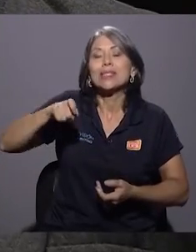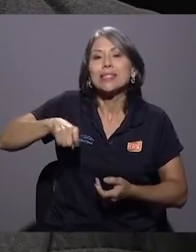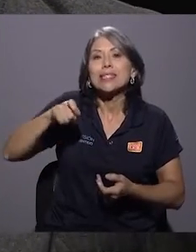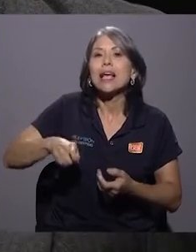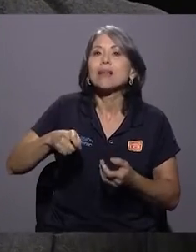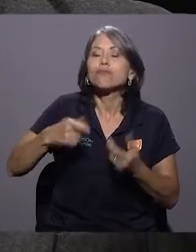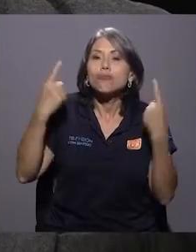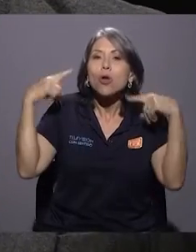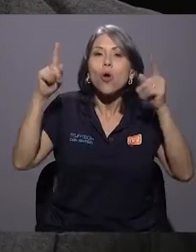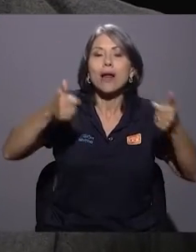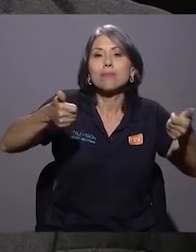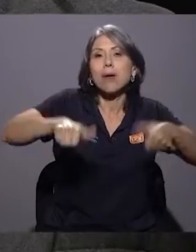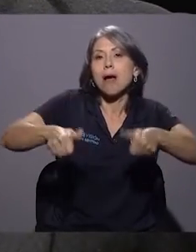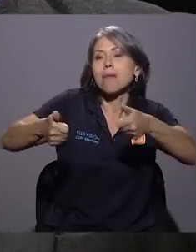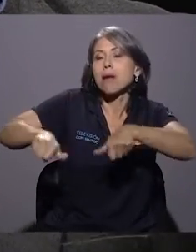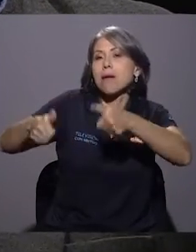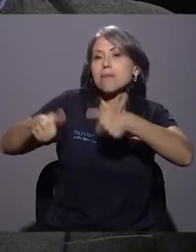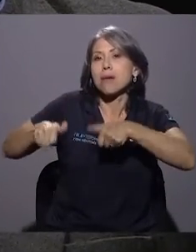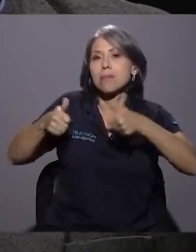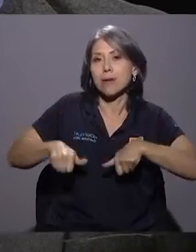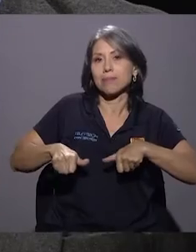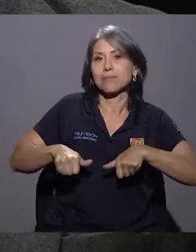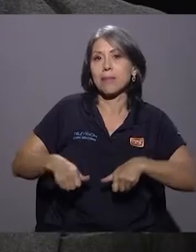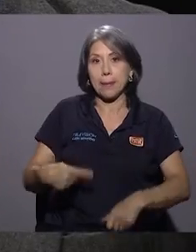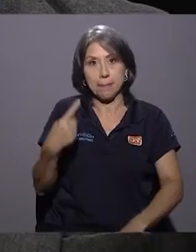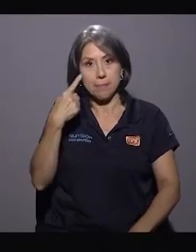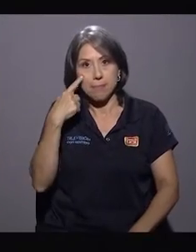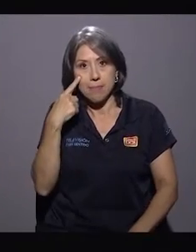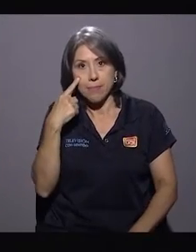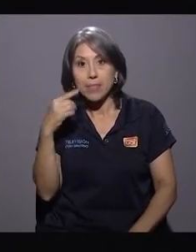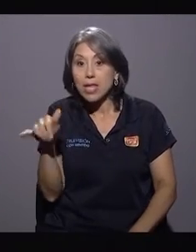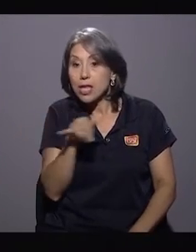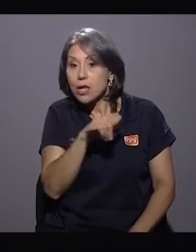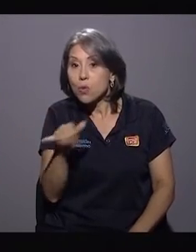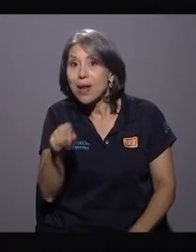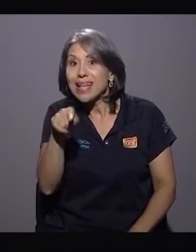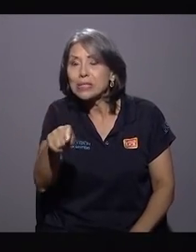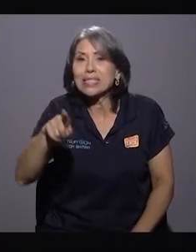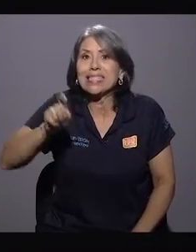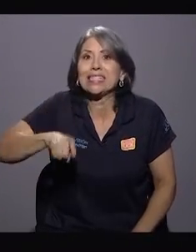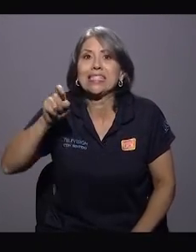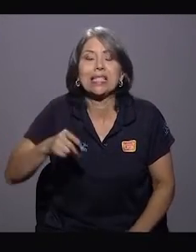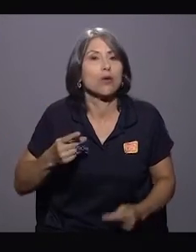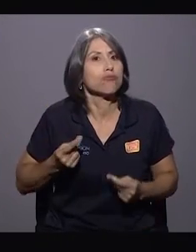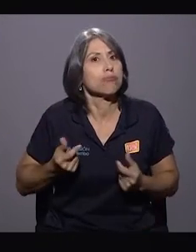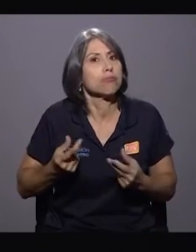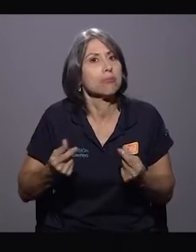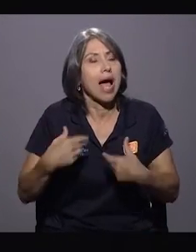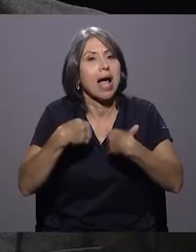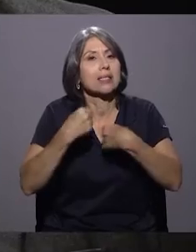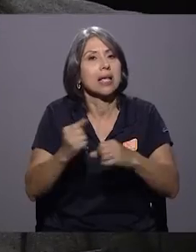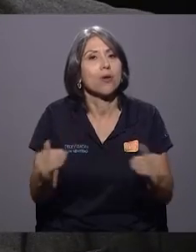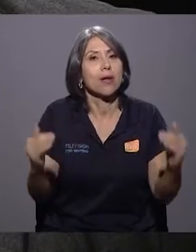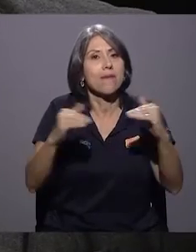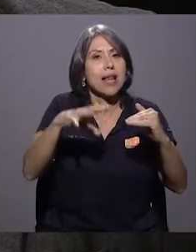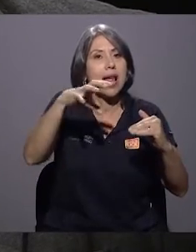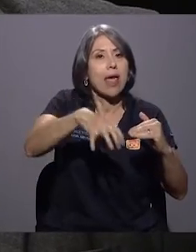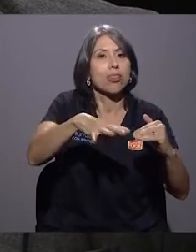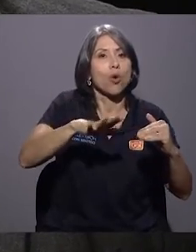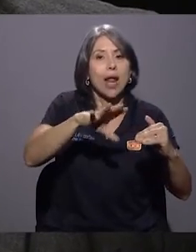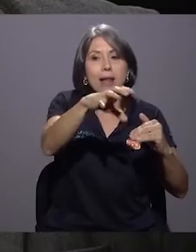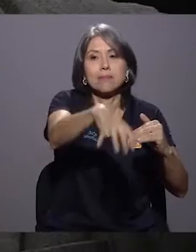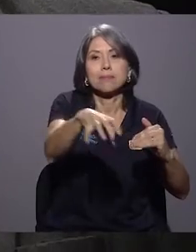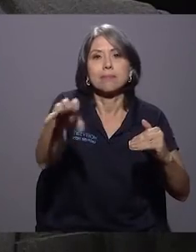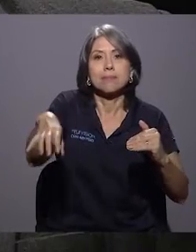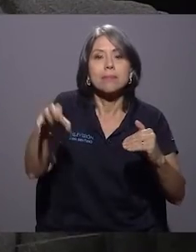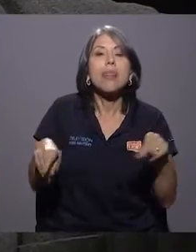indispensable llegar a acuerdos. Y vea que le digo una cosa, así como eso urge hacerlo a nivel cantonal, urge hacerlo a nivel